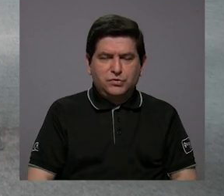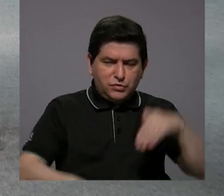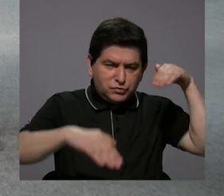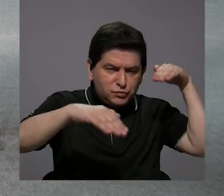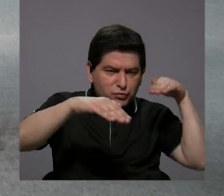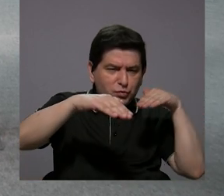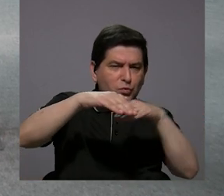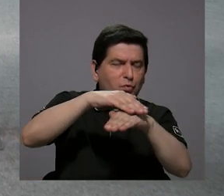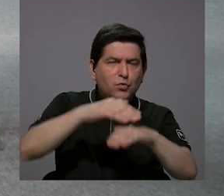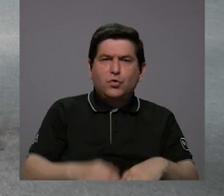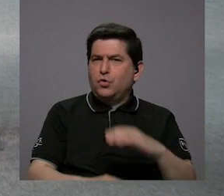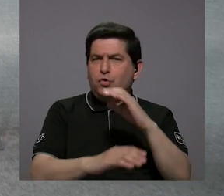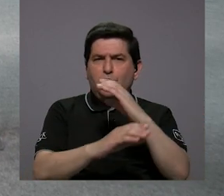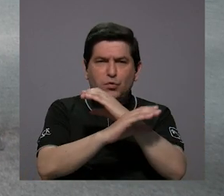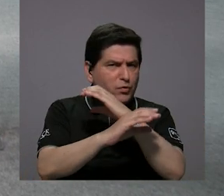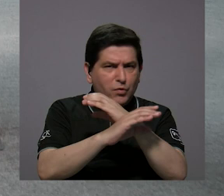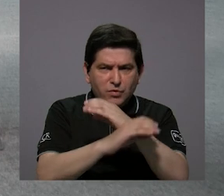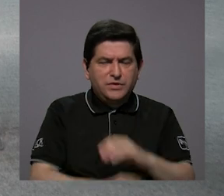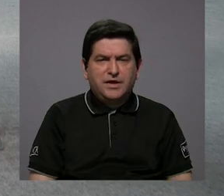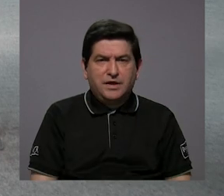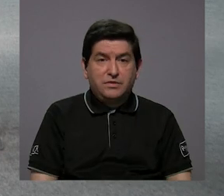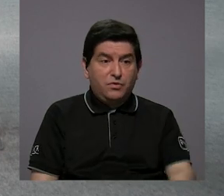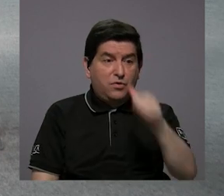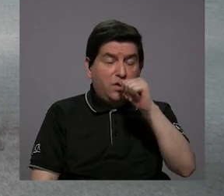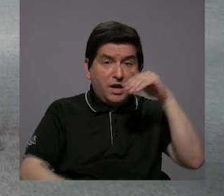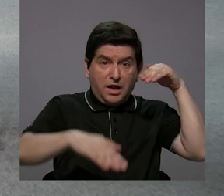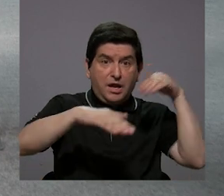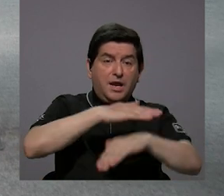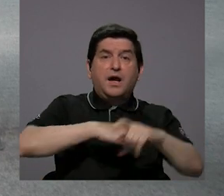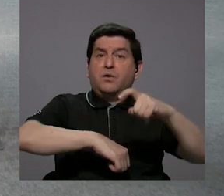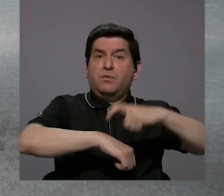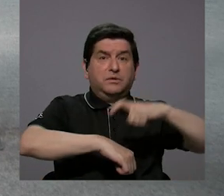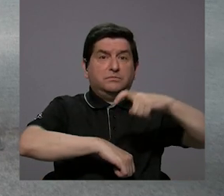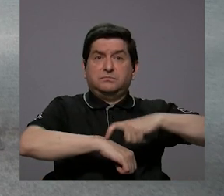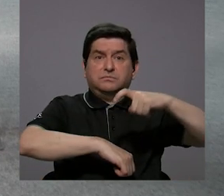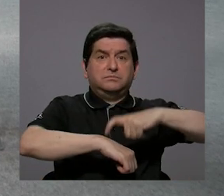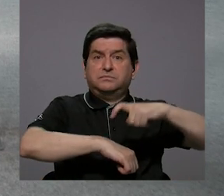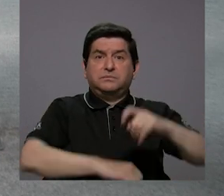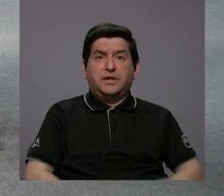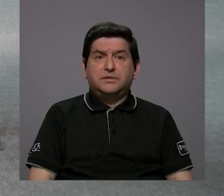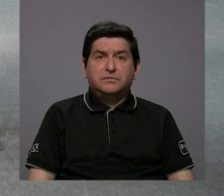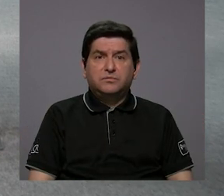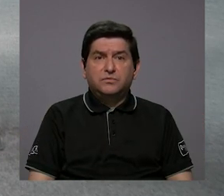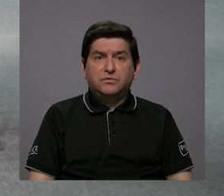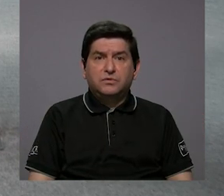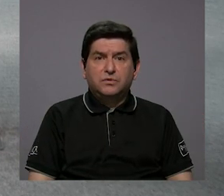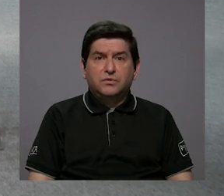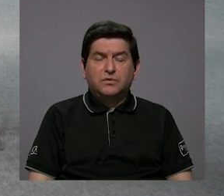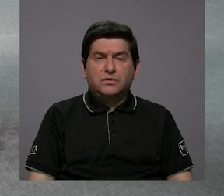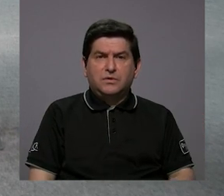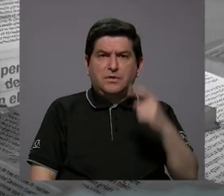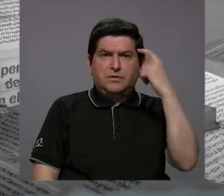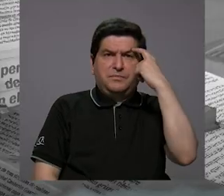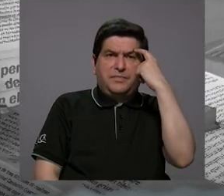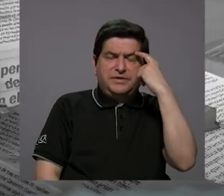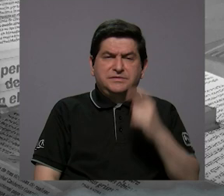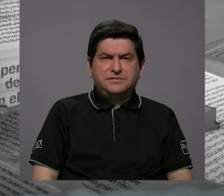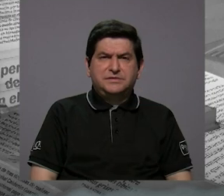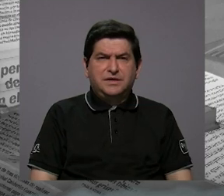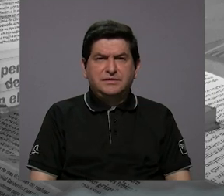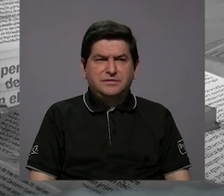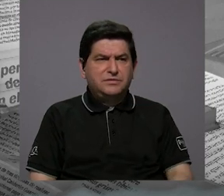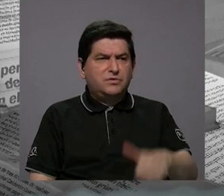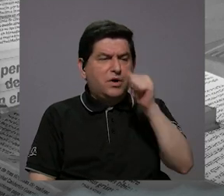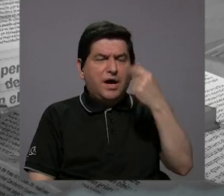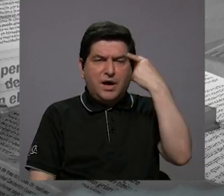acuíferos en el agua subterránea, va a llegar un momento en que efectivamente, haciendo eco de